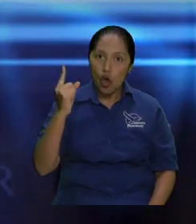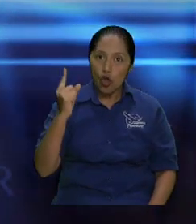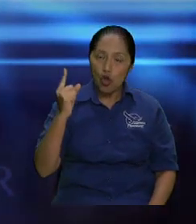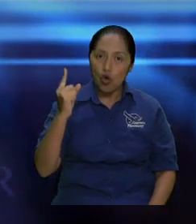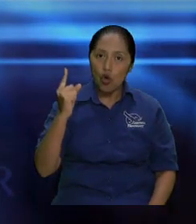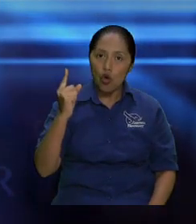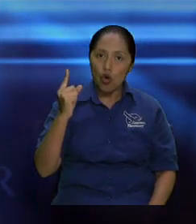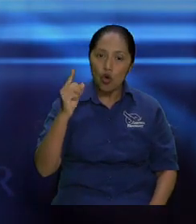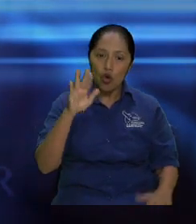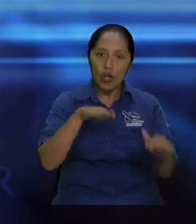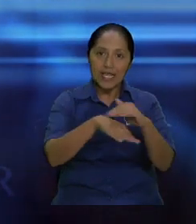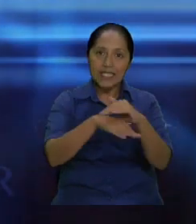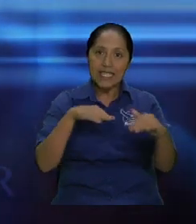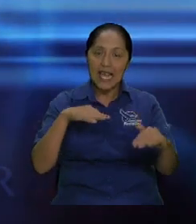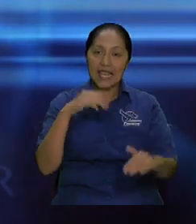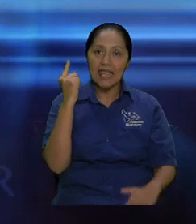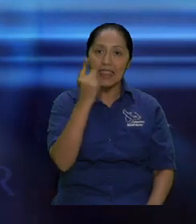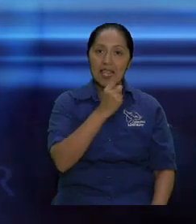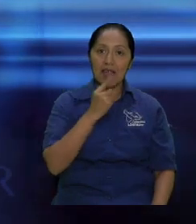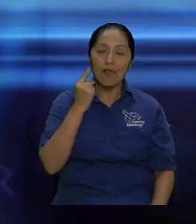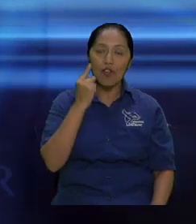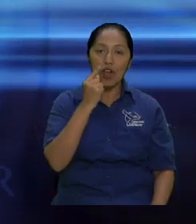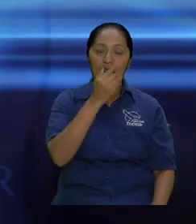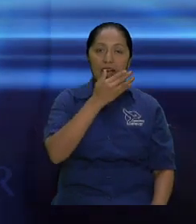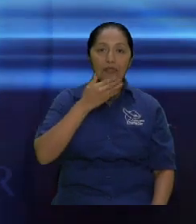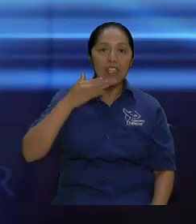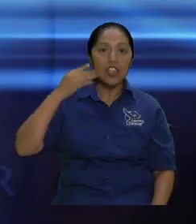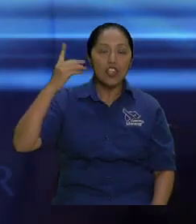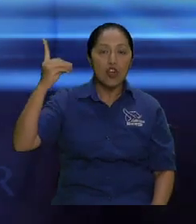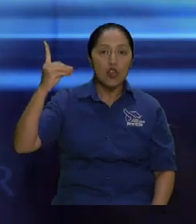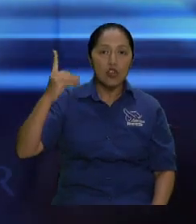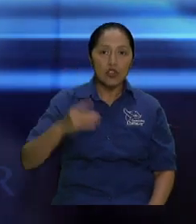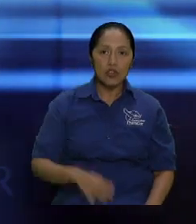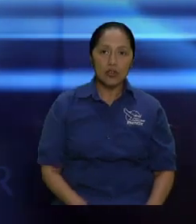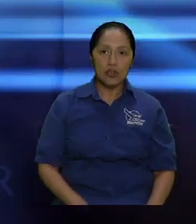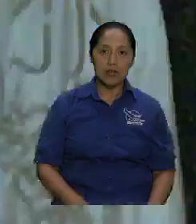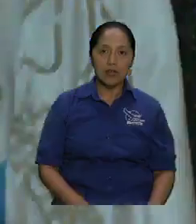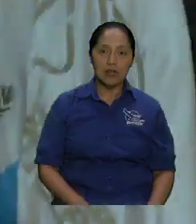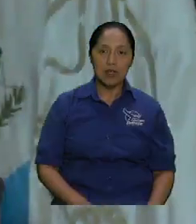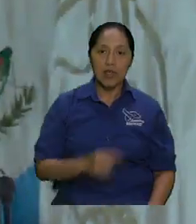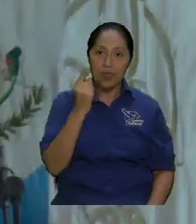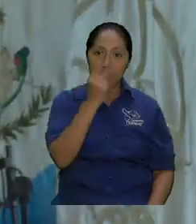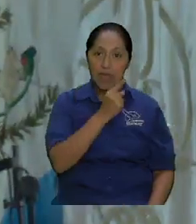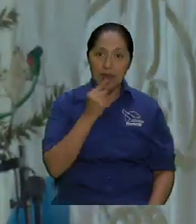Porque, entonces, es más variado porque no solo salen palabras de la boca.